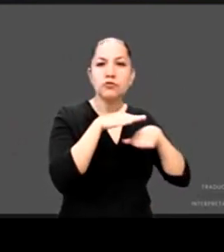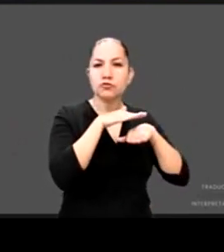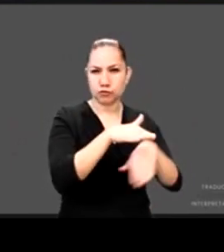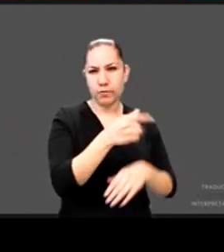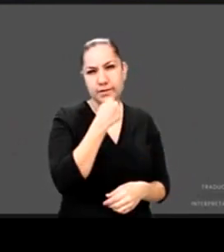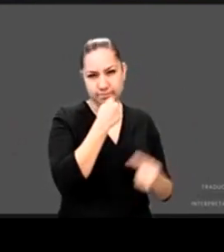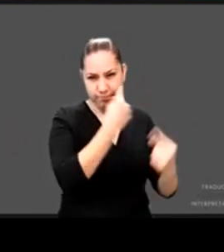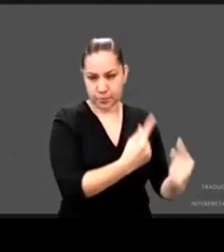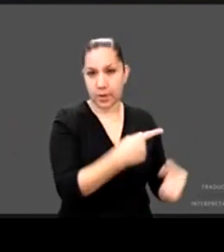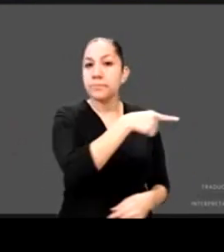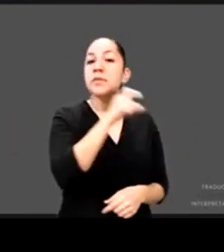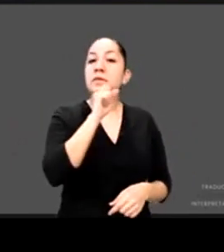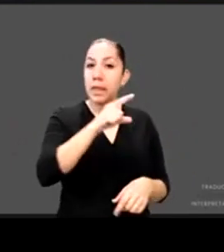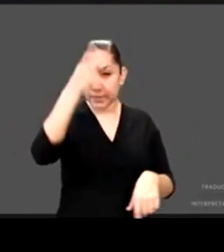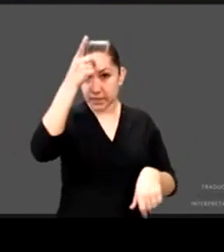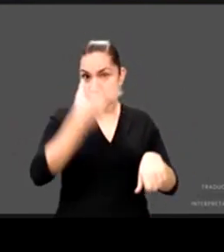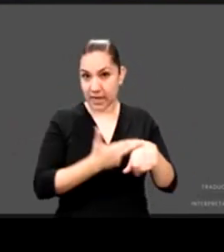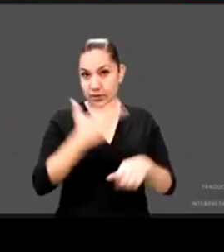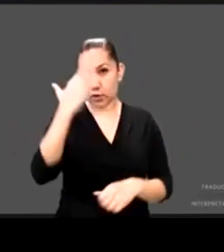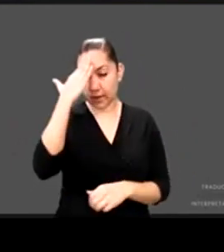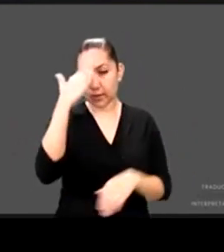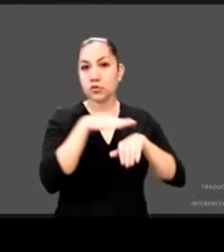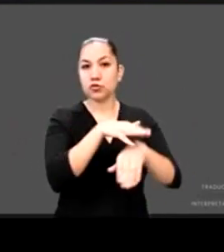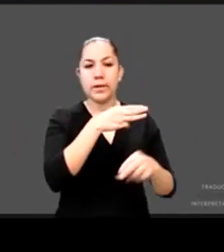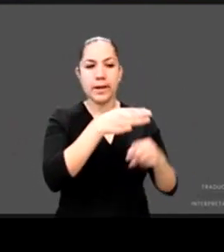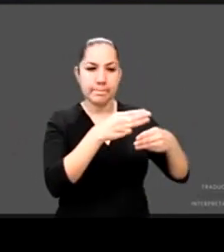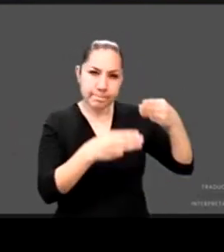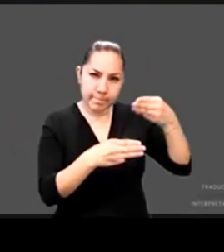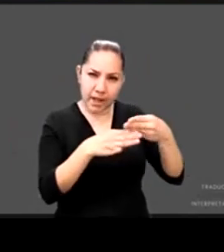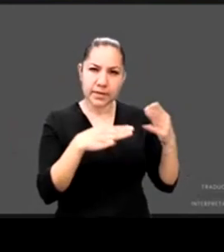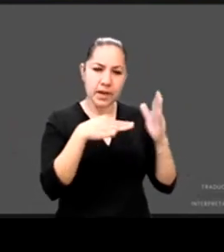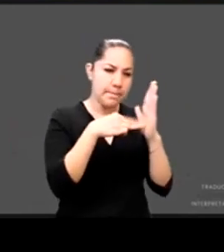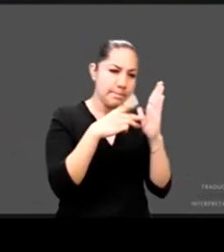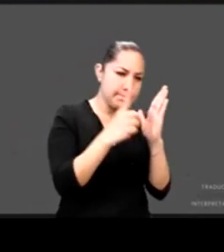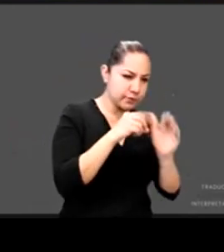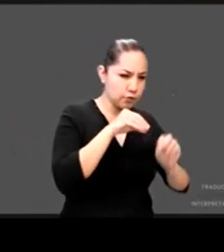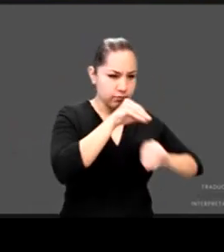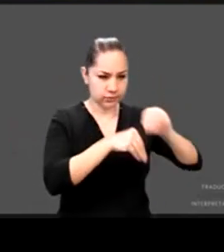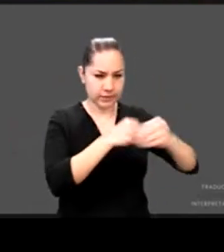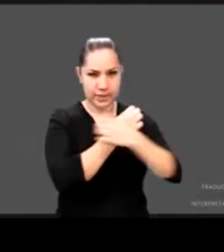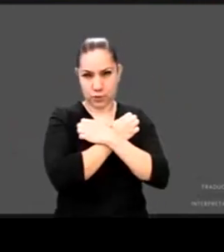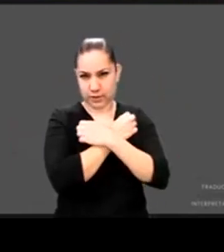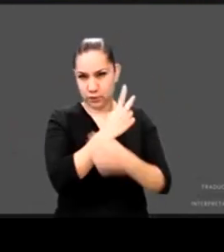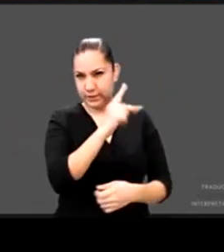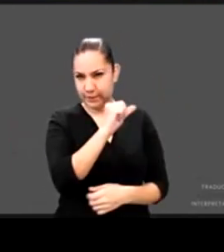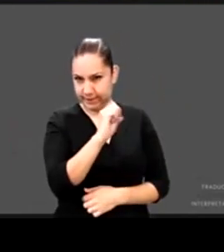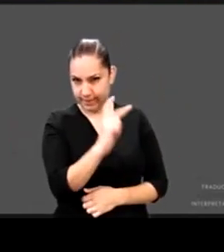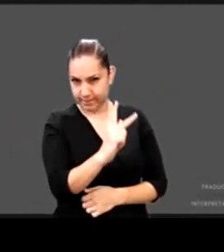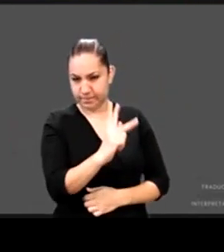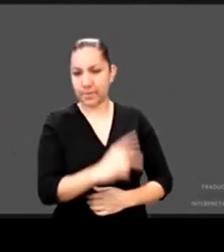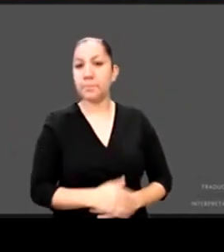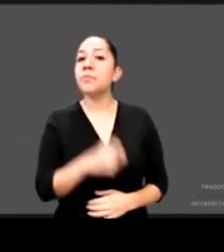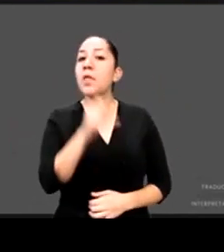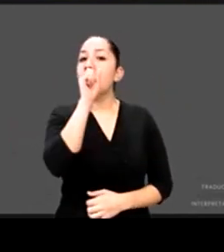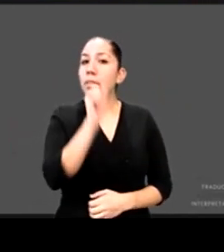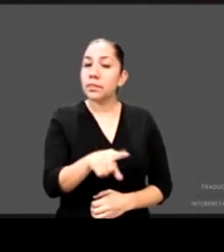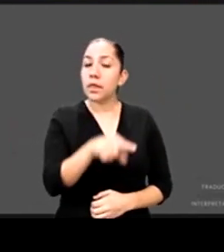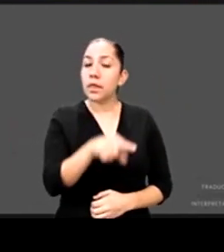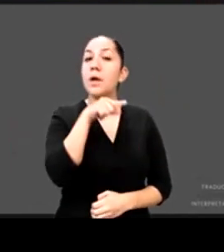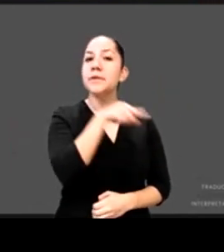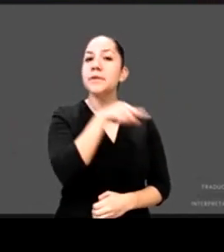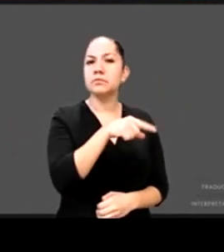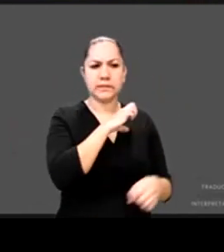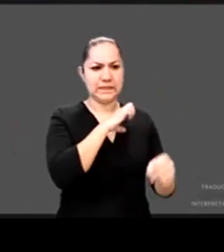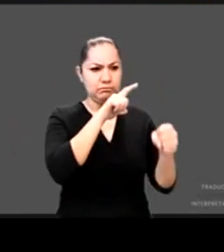directora general de Materiales y Métodos Educativos en la SEPA. Además es especialista en Educación e